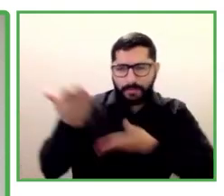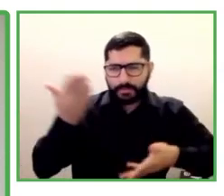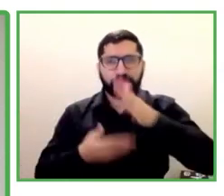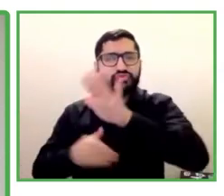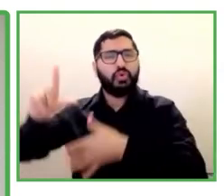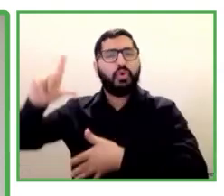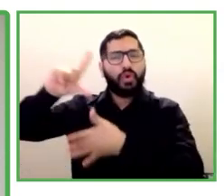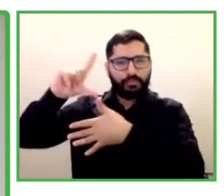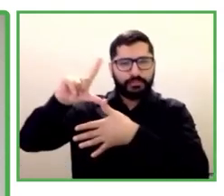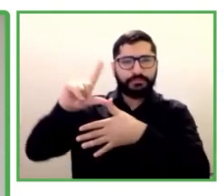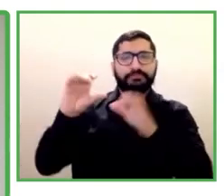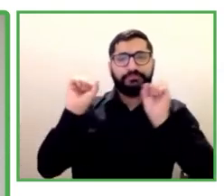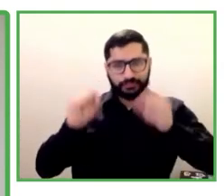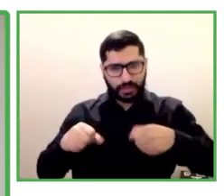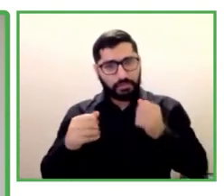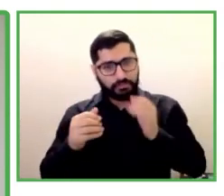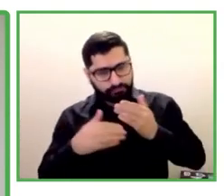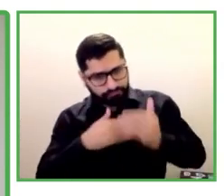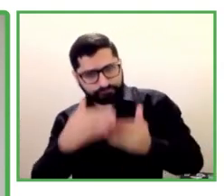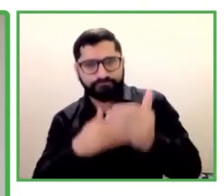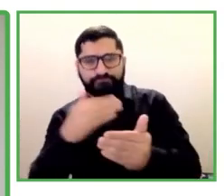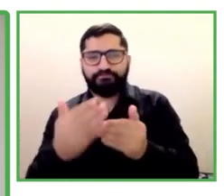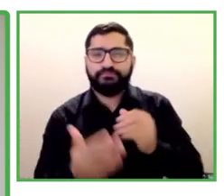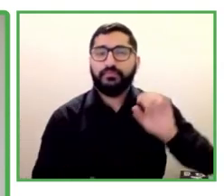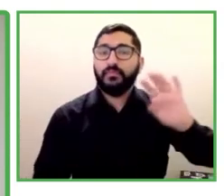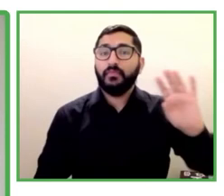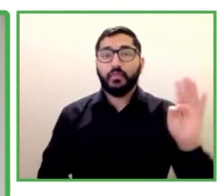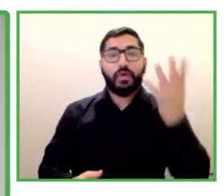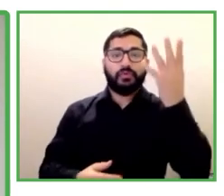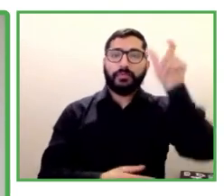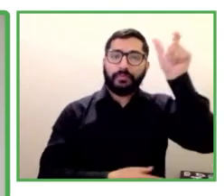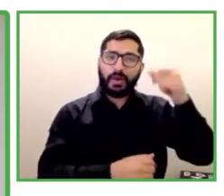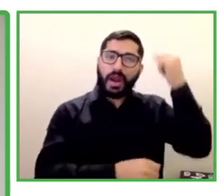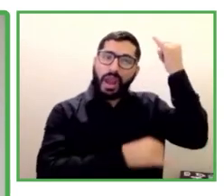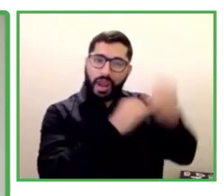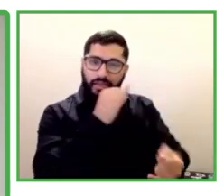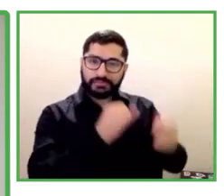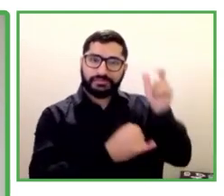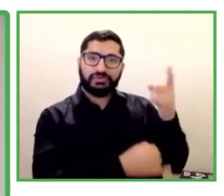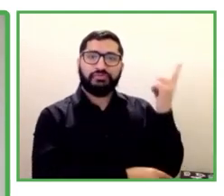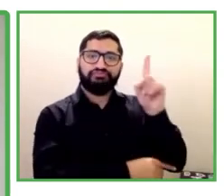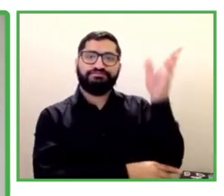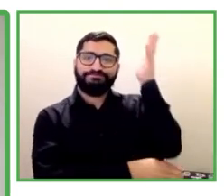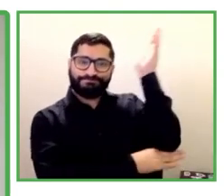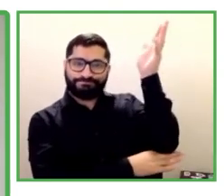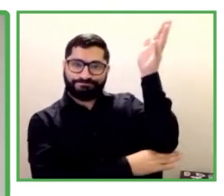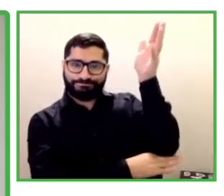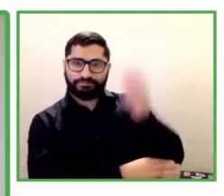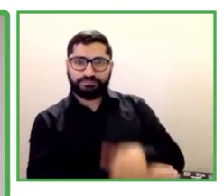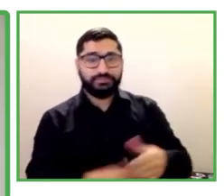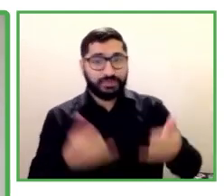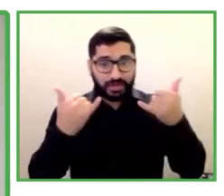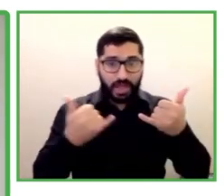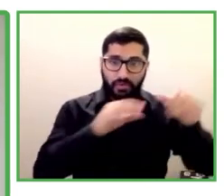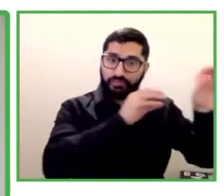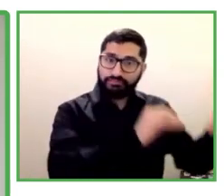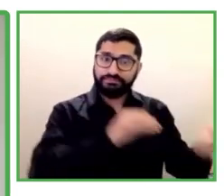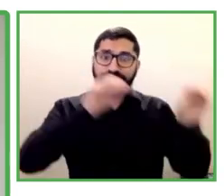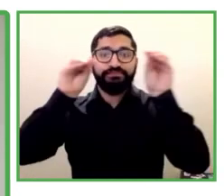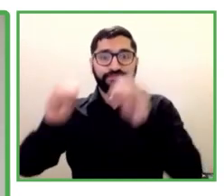nuestro cuarto y último orador del día de hoy y vamos a movernos nuevamente de India a Brasil.